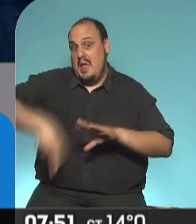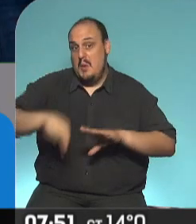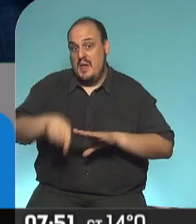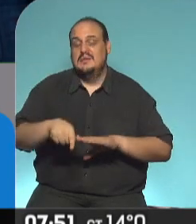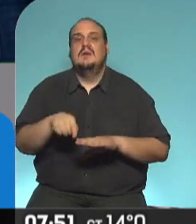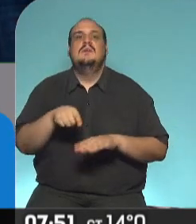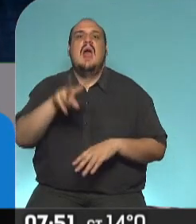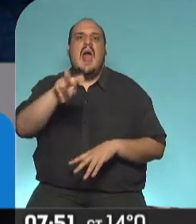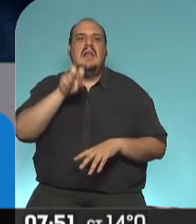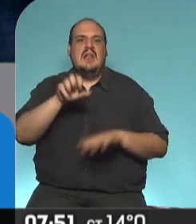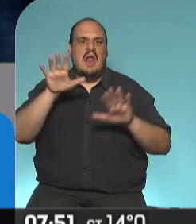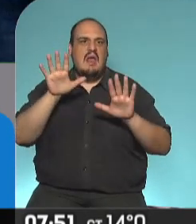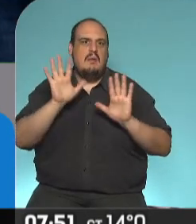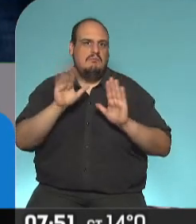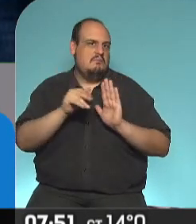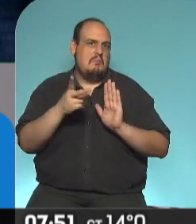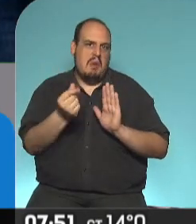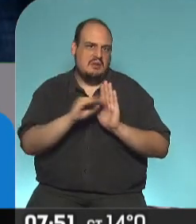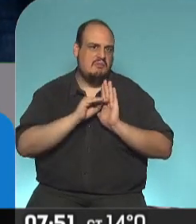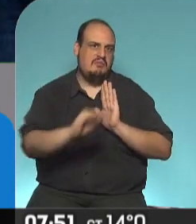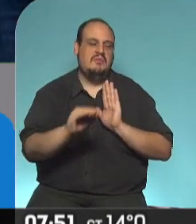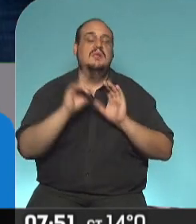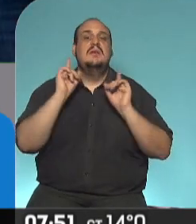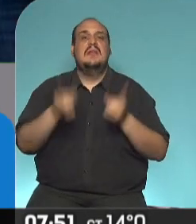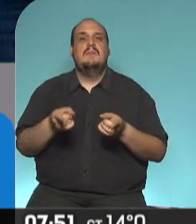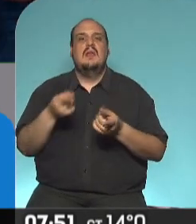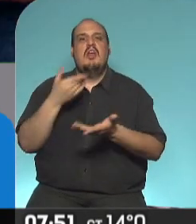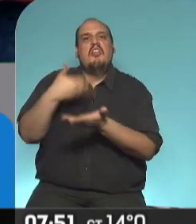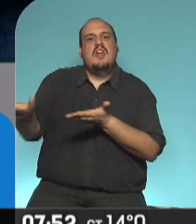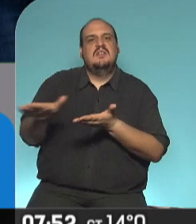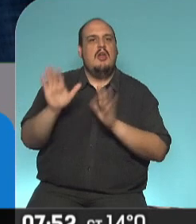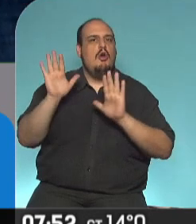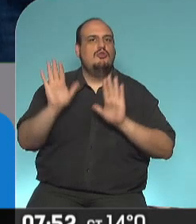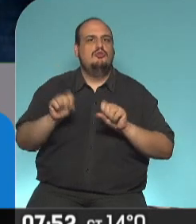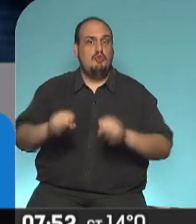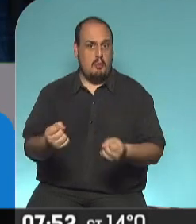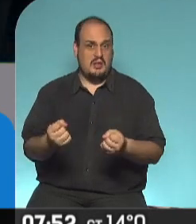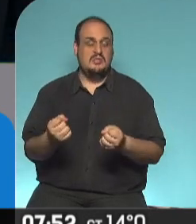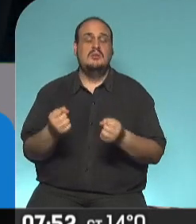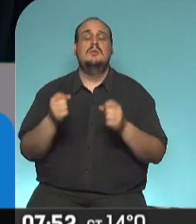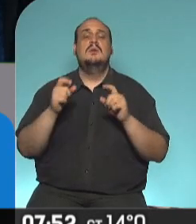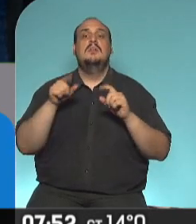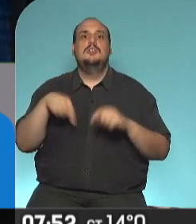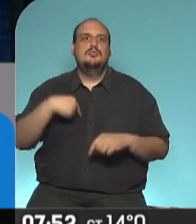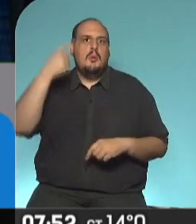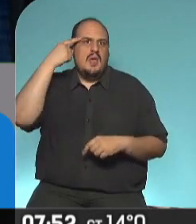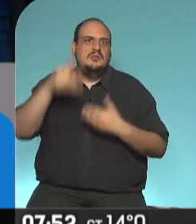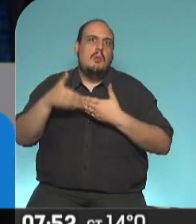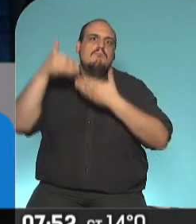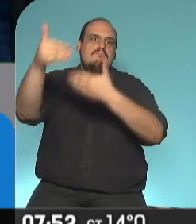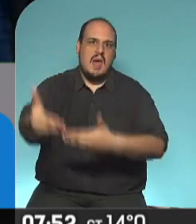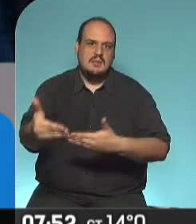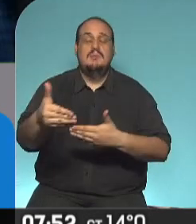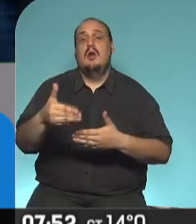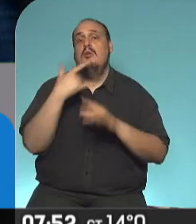alquileres, planteaba la suspensión de los desalojos y mi información es que lo van a extender, pero todavía no está la